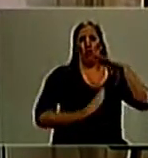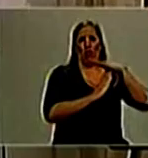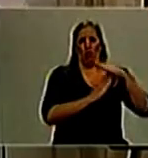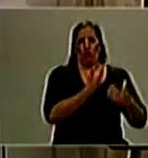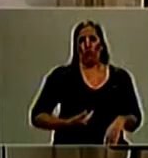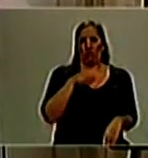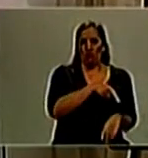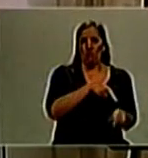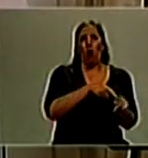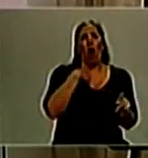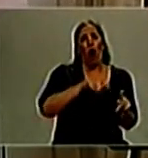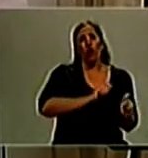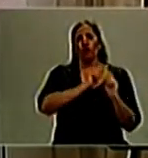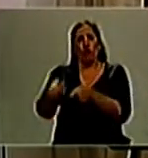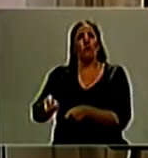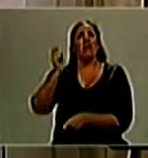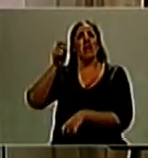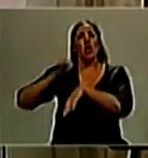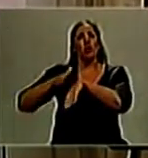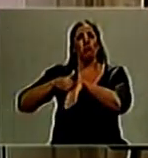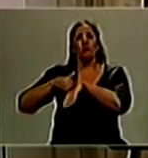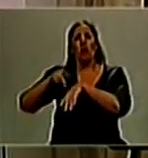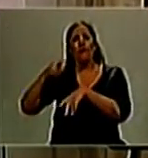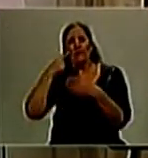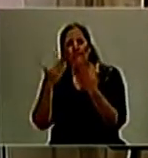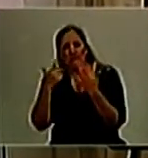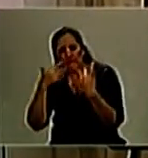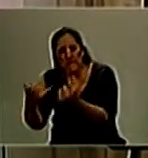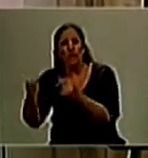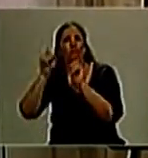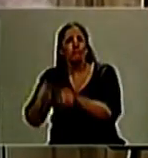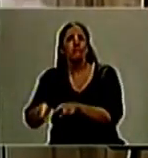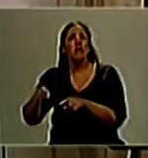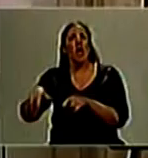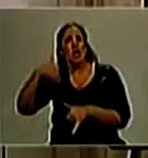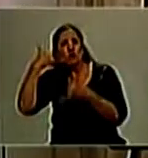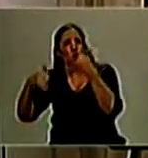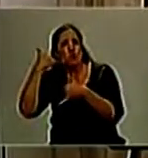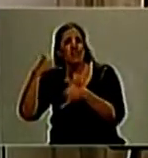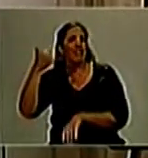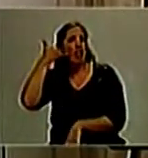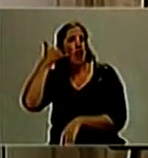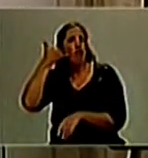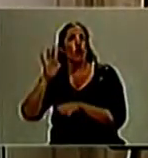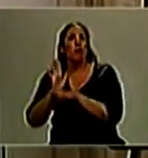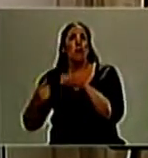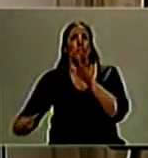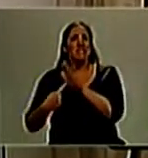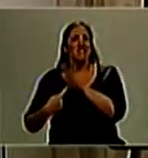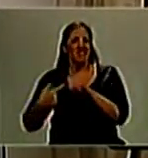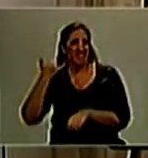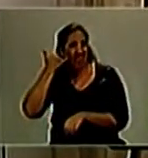la totalidad de lo que es el sistema judicial de escuchas, o cuando se escuchan los teléfonos, cuando se pinchan los